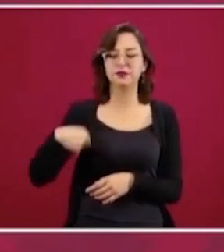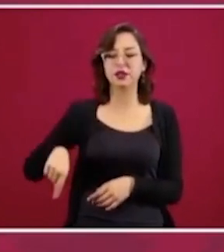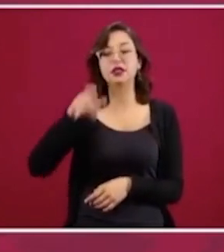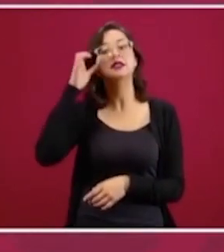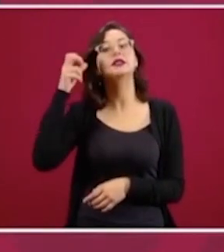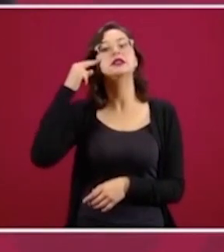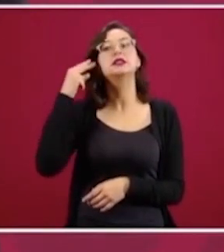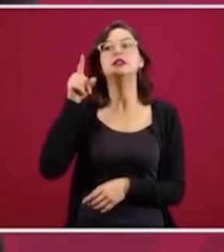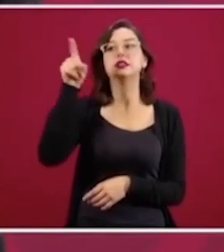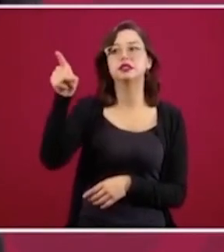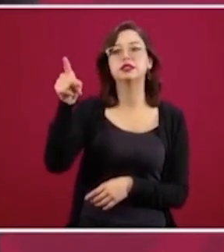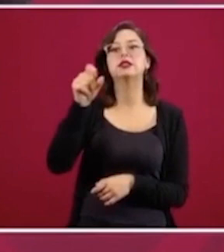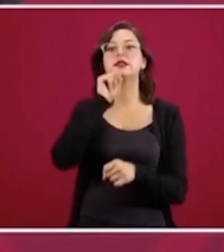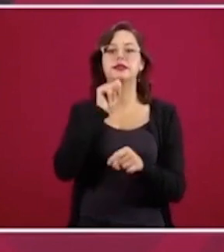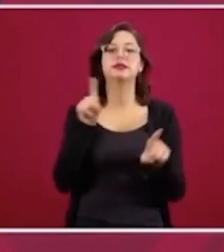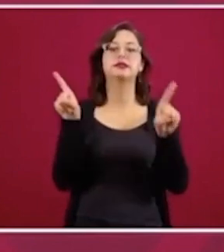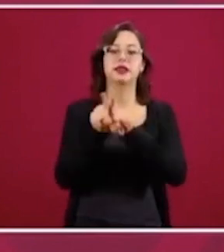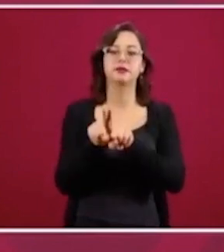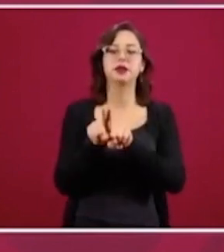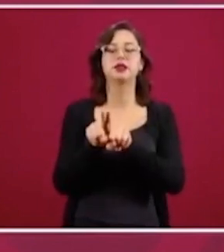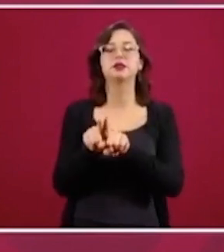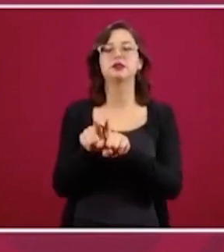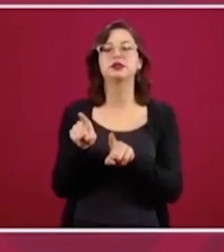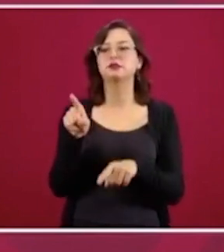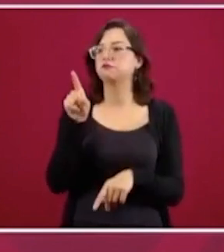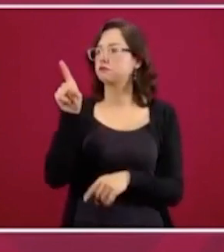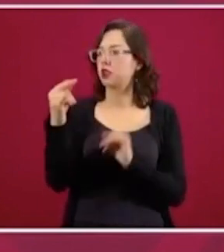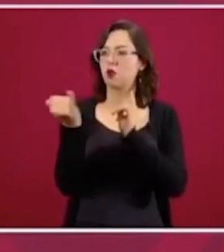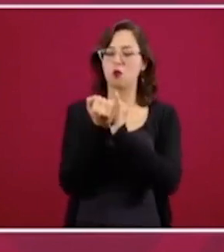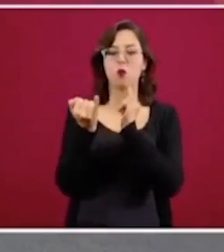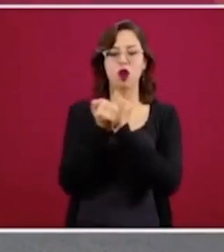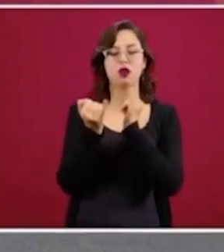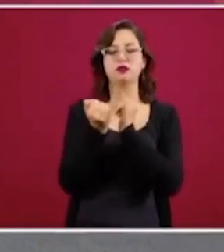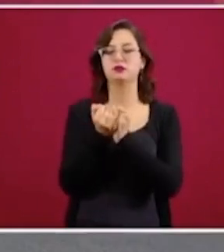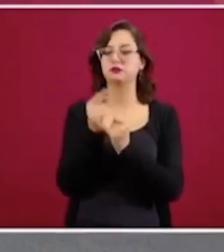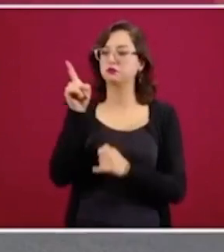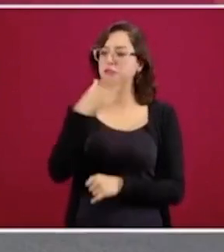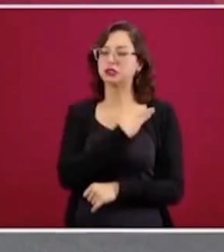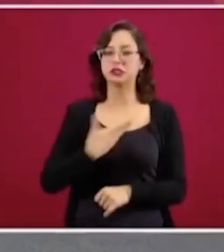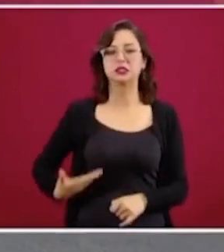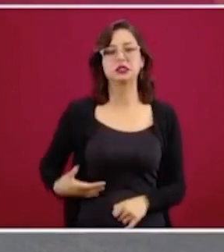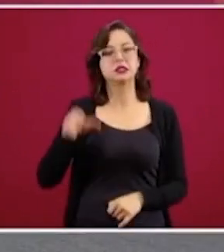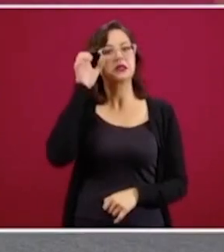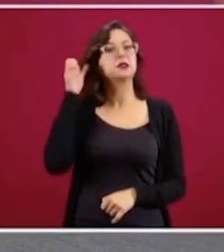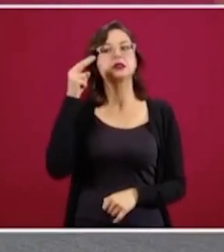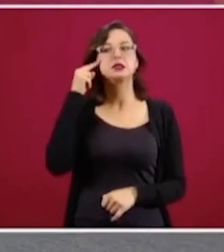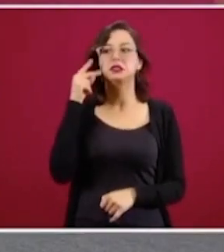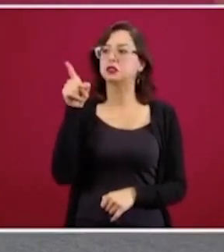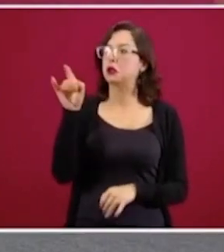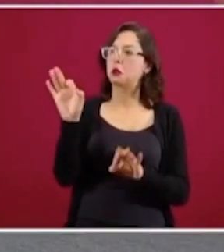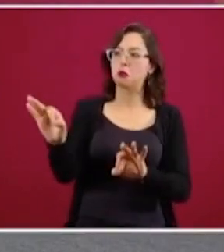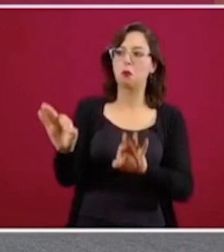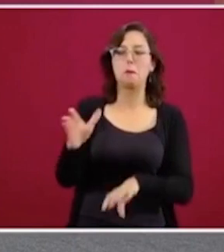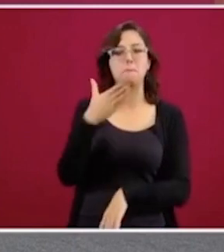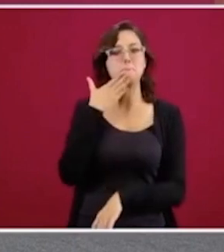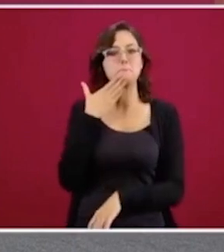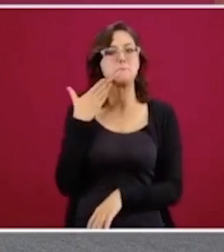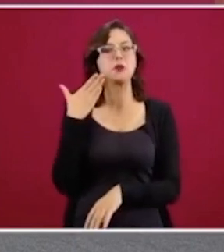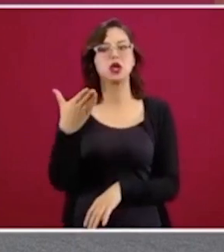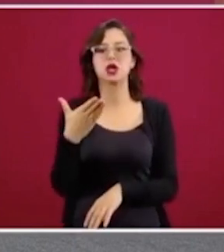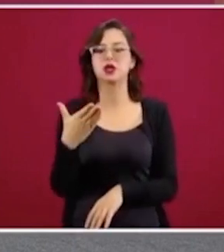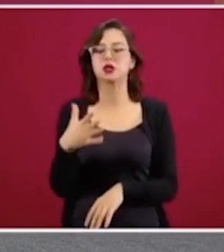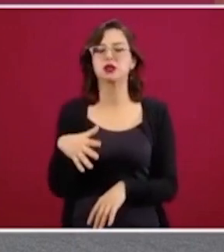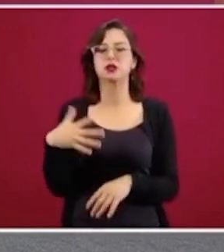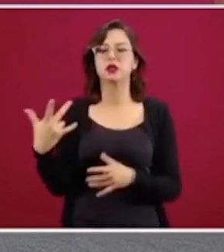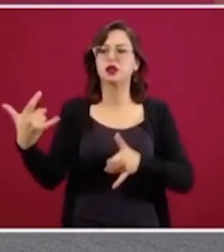se ha portado muy bien, nos habían entregado antes de que hablara yo con él por teléfono